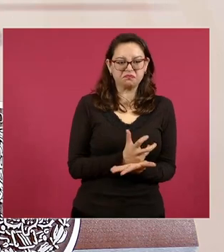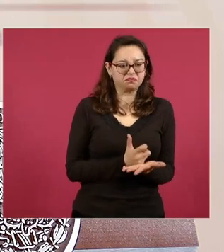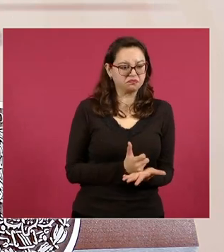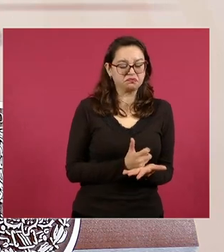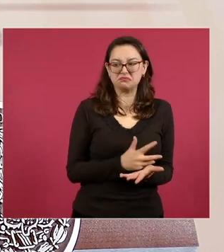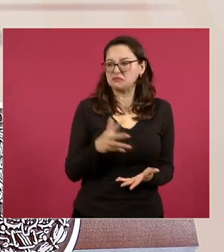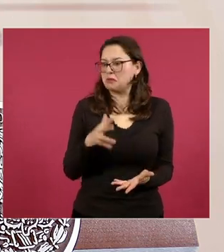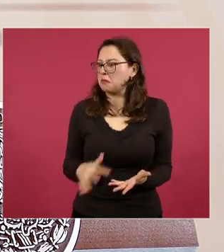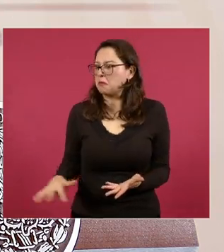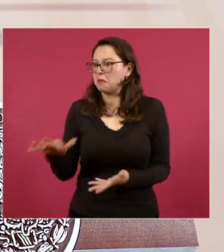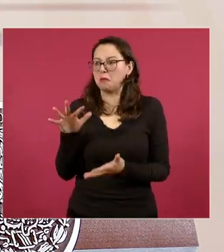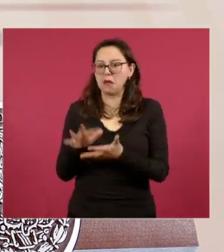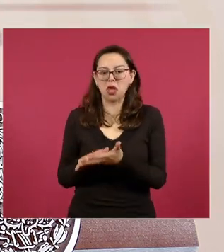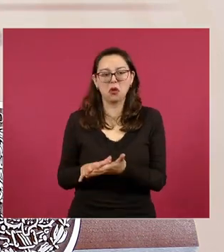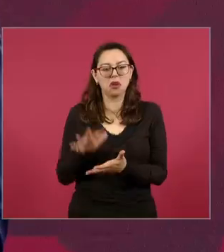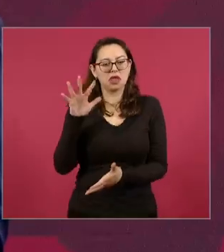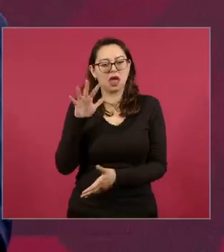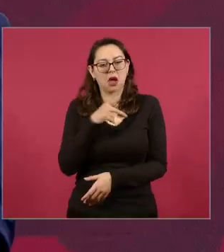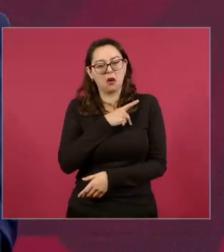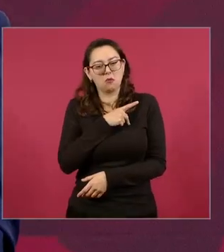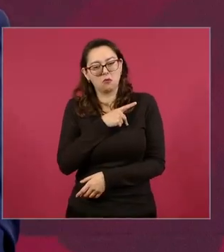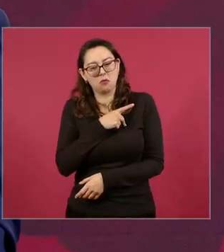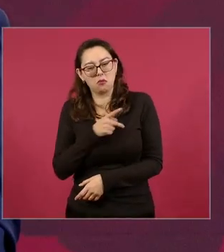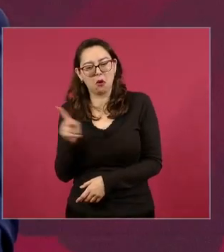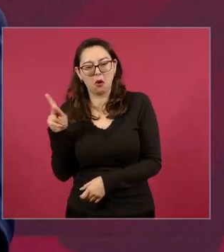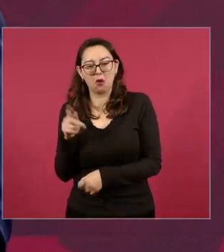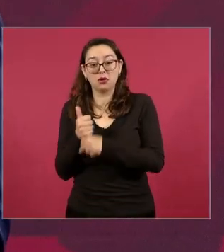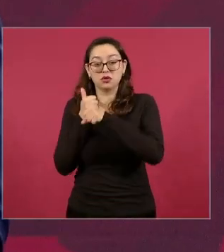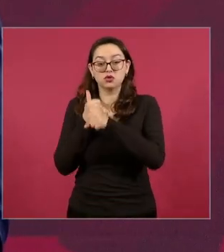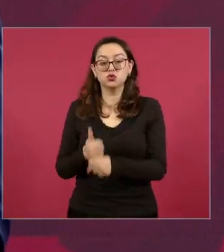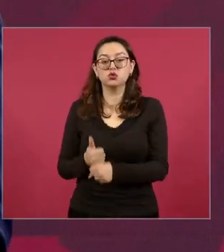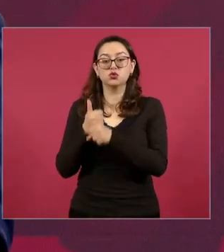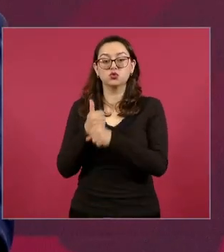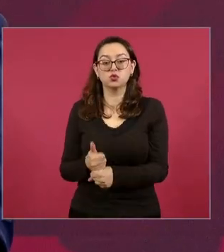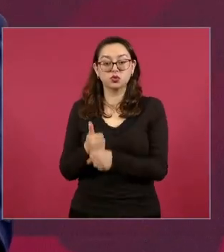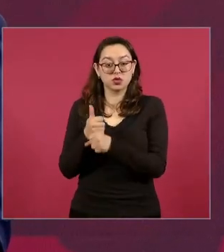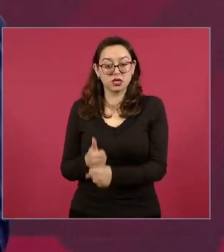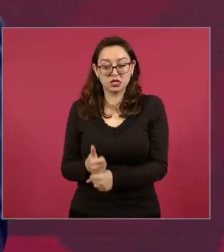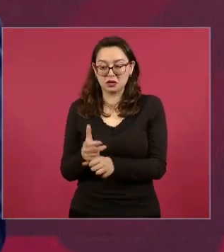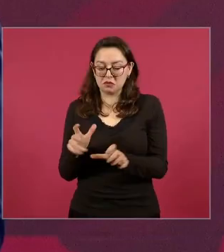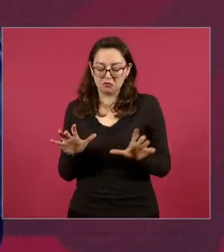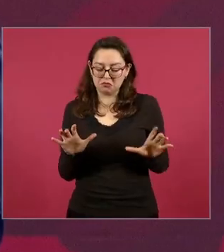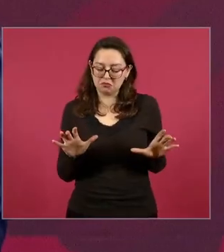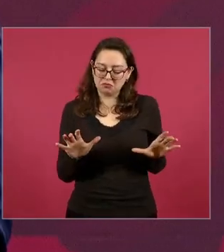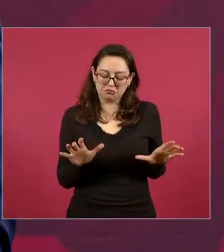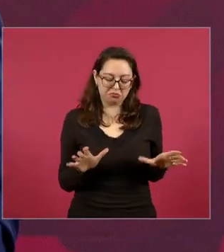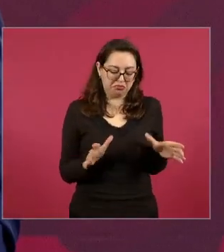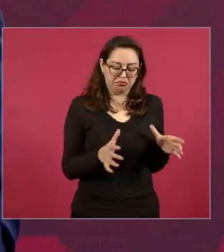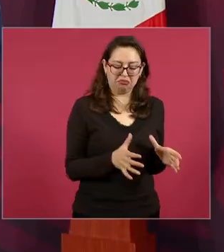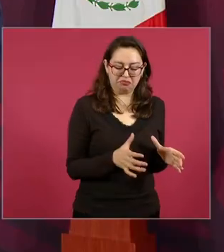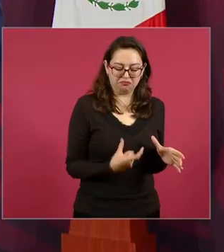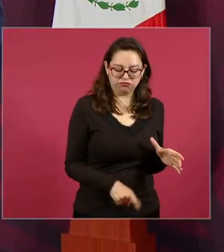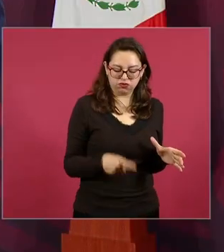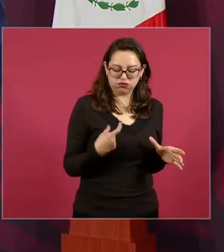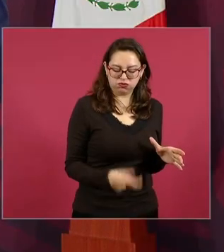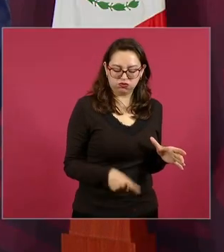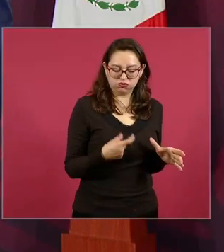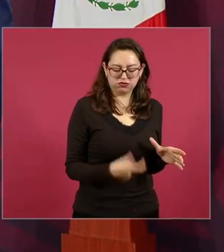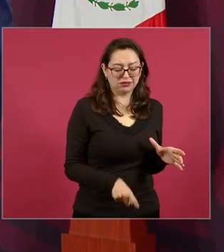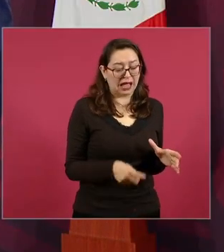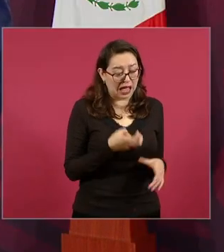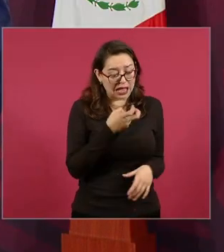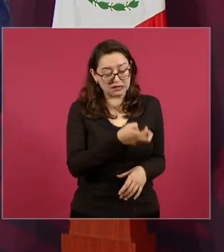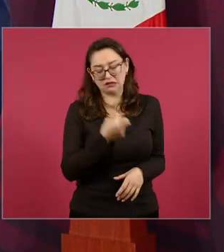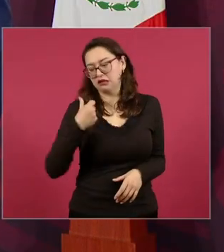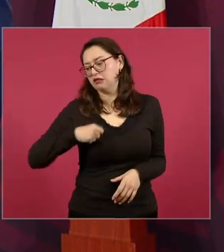con tanta pobreza nada más los allegados al poder eso ya